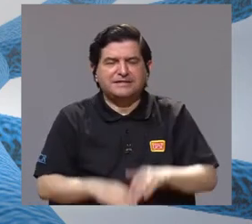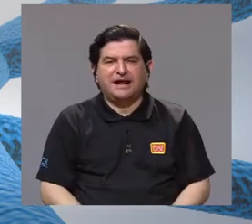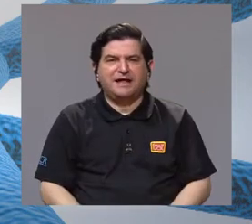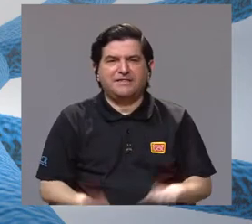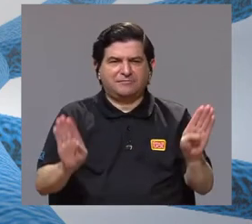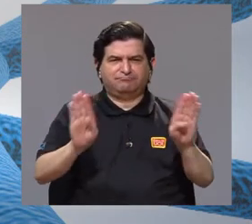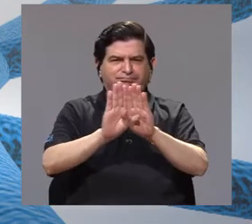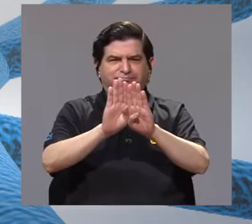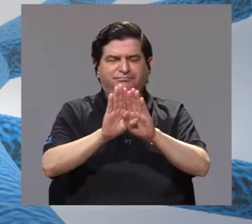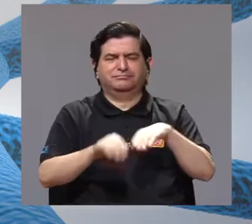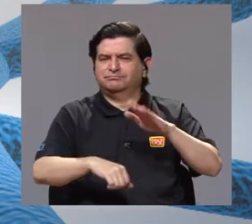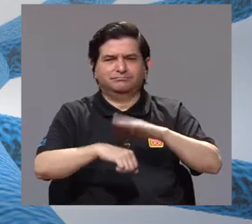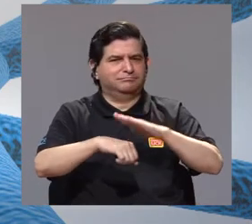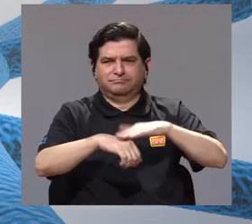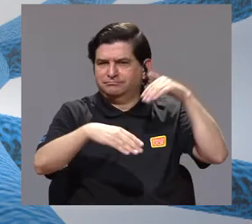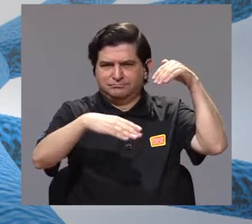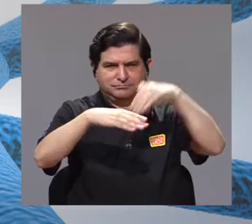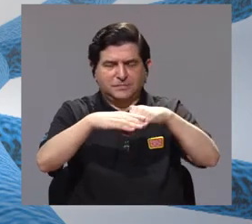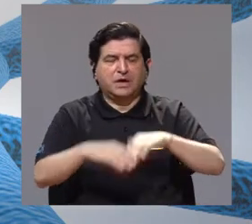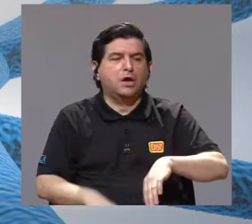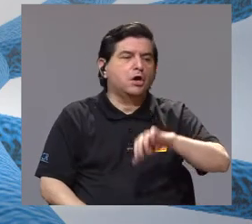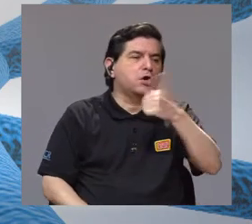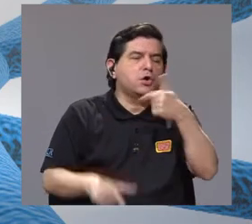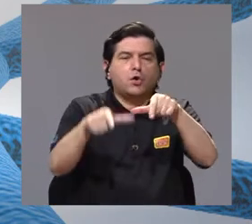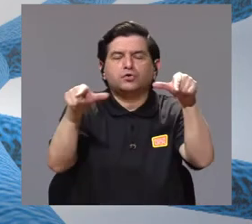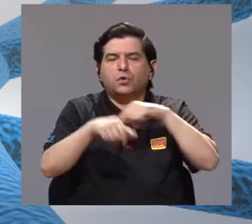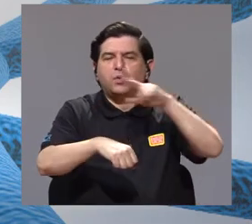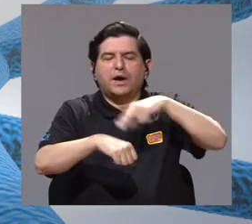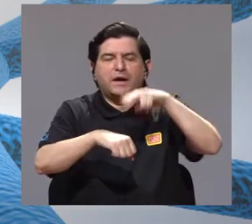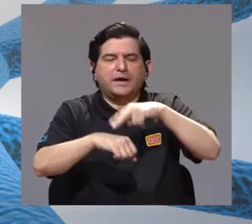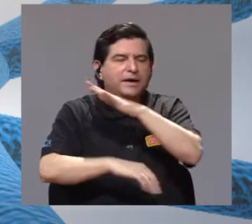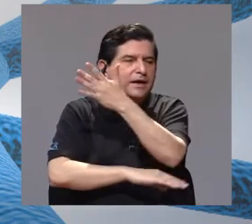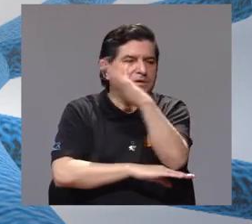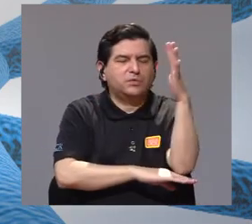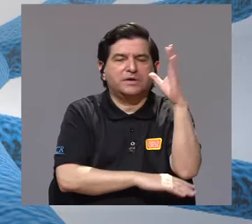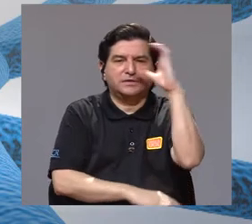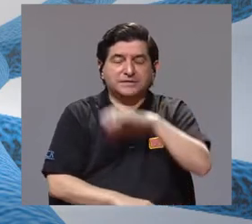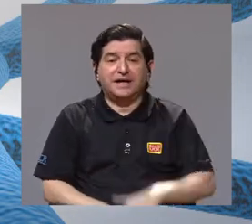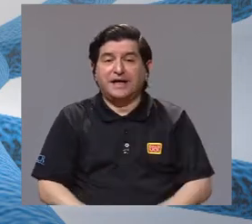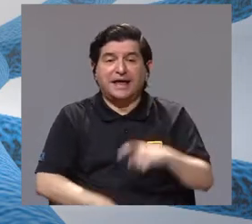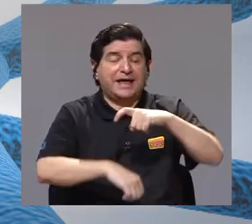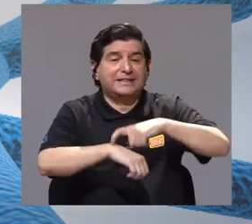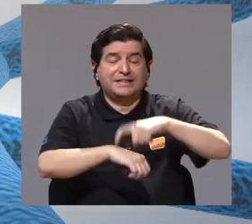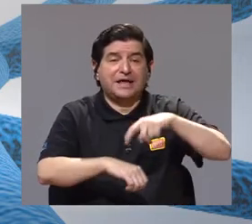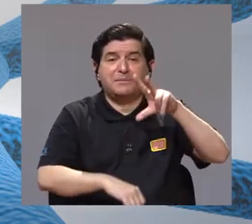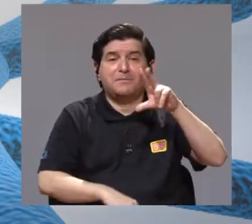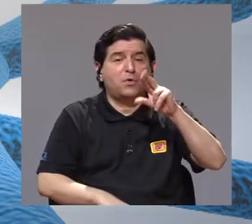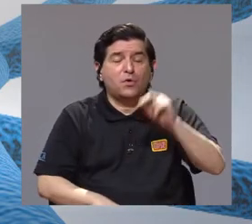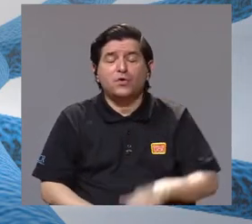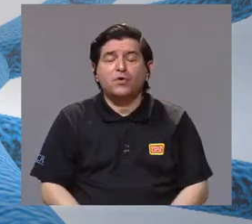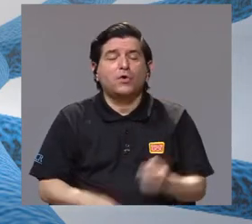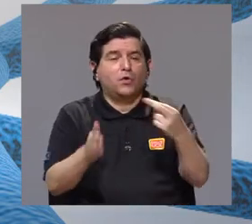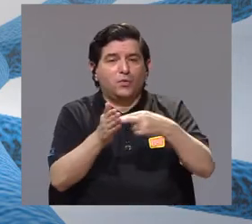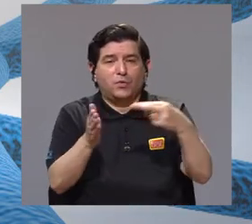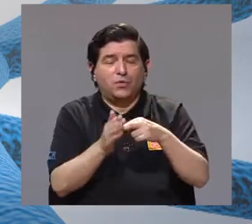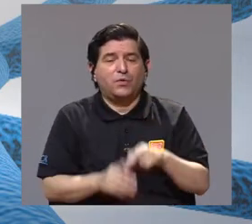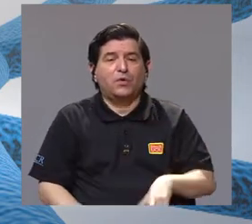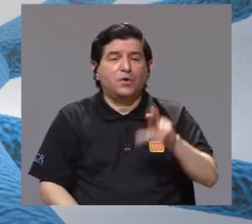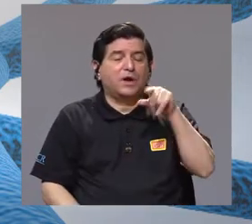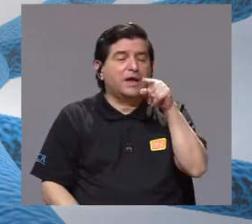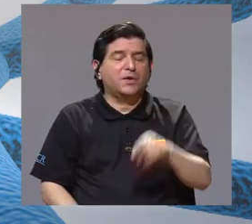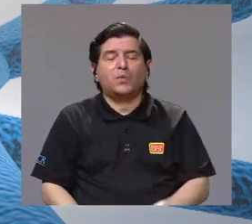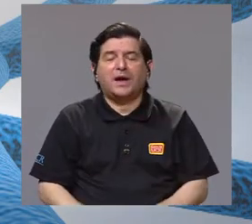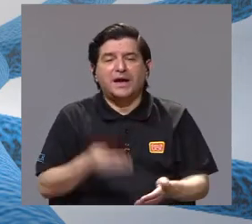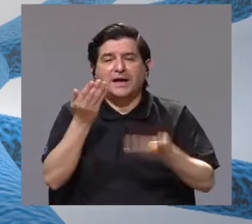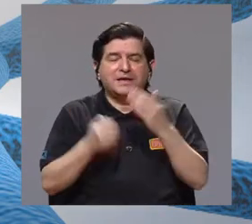para impedir que ellos vuelvan ahí y entonces van a buscar un refugio natural. Esto que sea en época no reproductiva, para que no haya bebés que se queden en